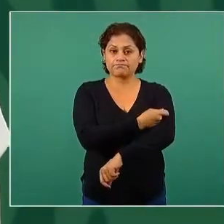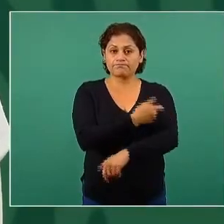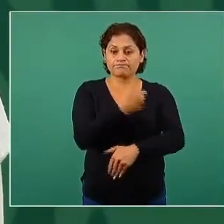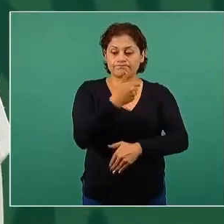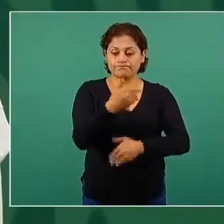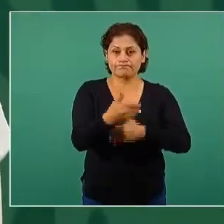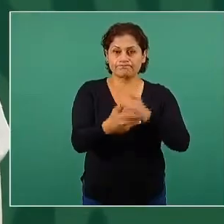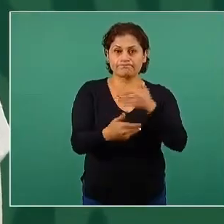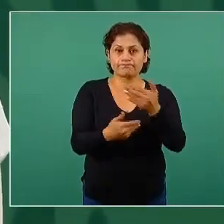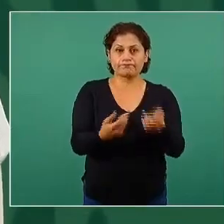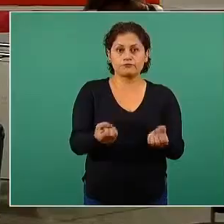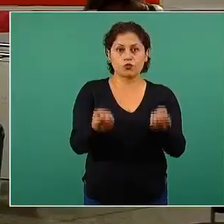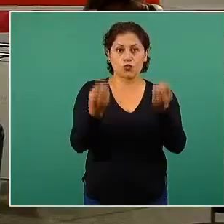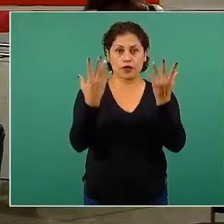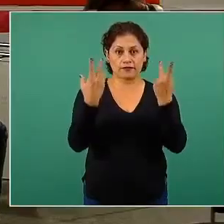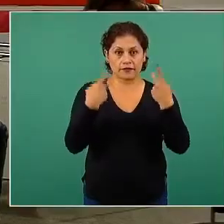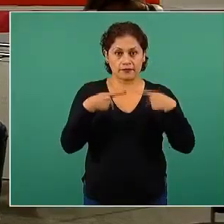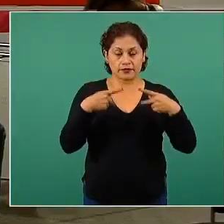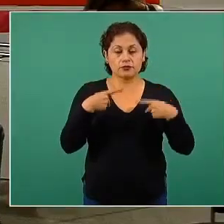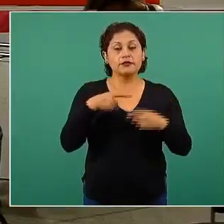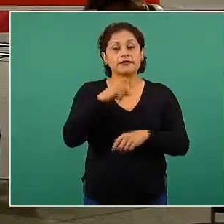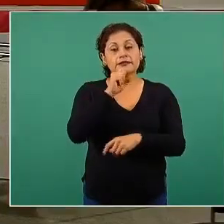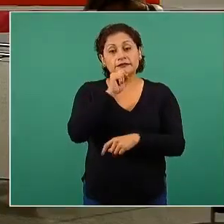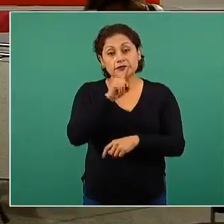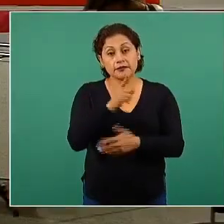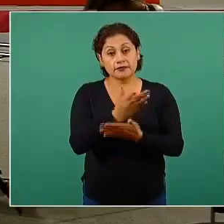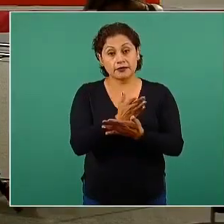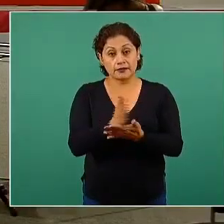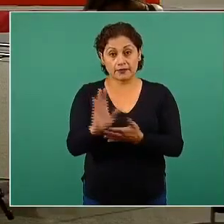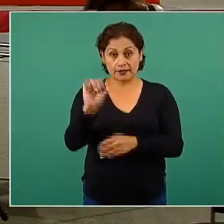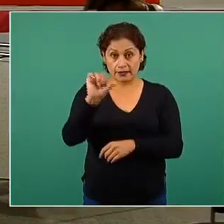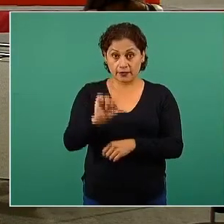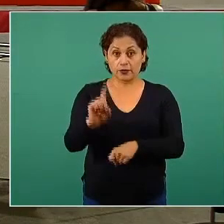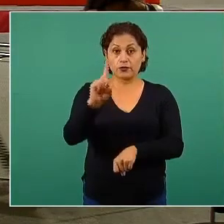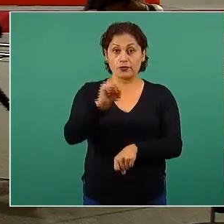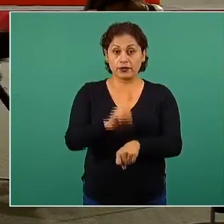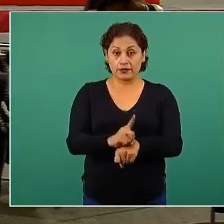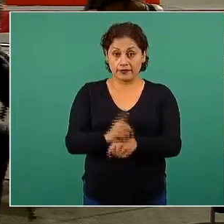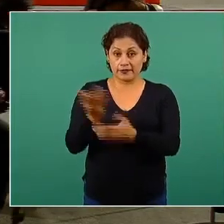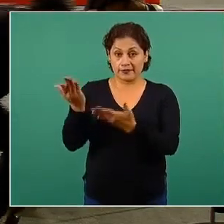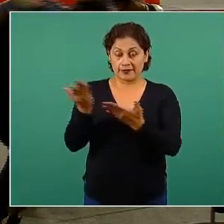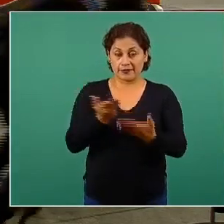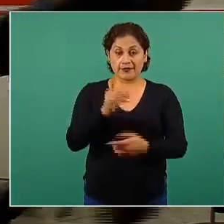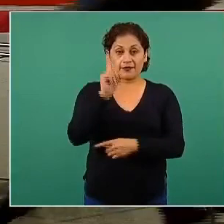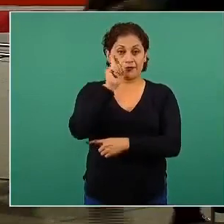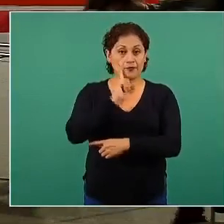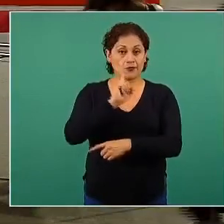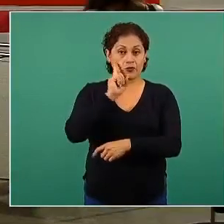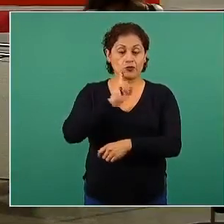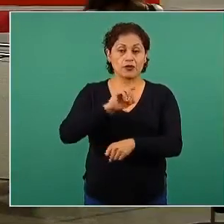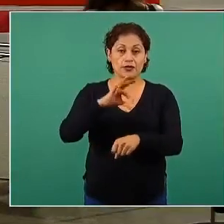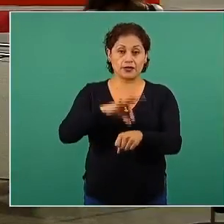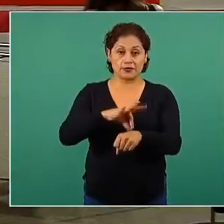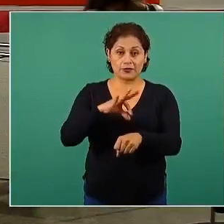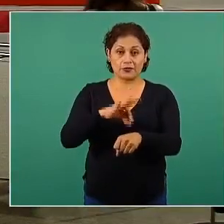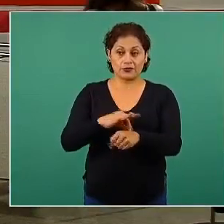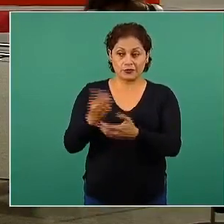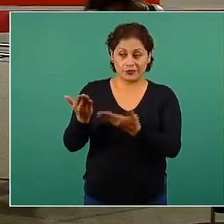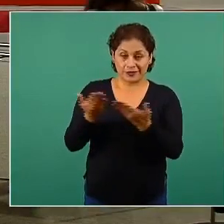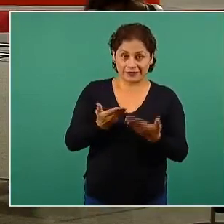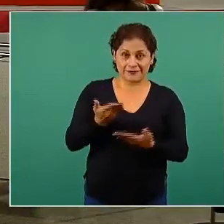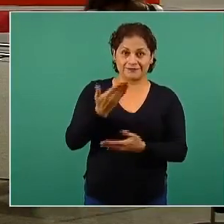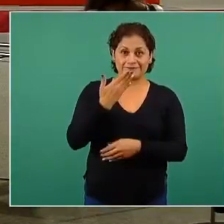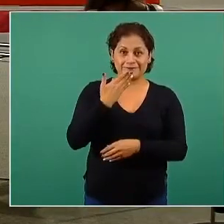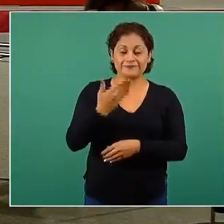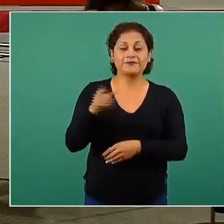Y además el día de hoy nos acompaña, afortunadamente de forma presencial, la doctora